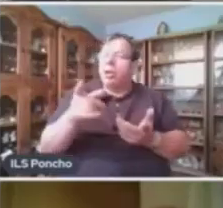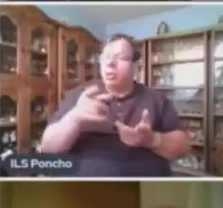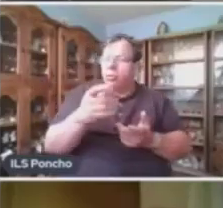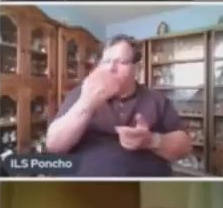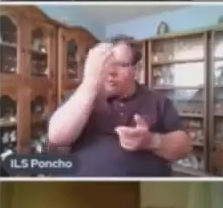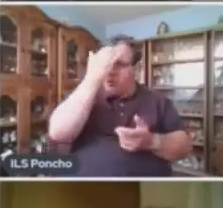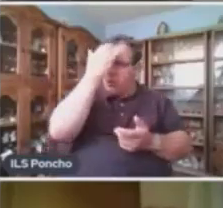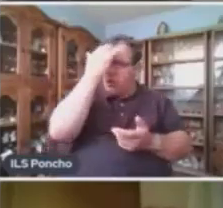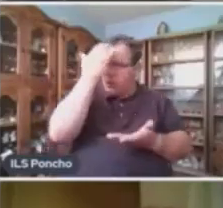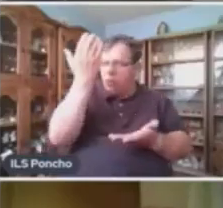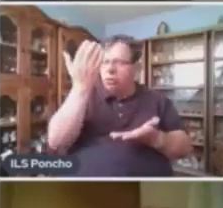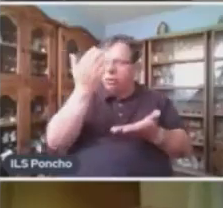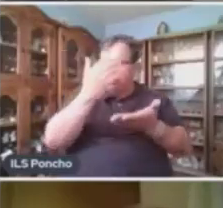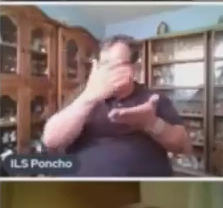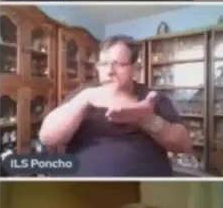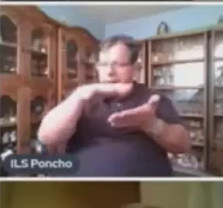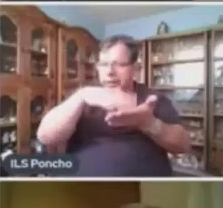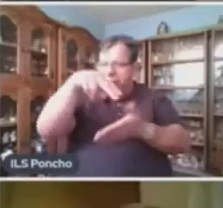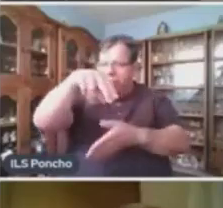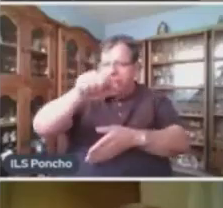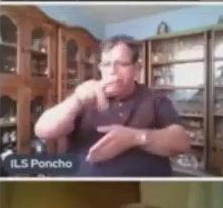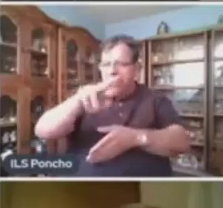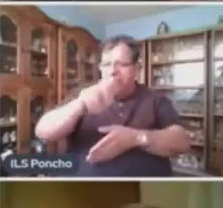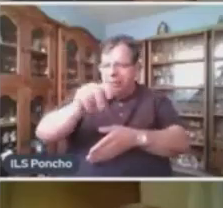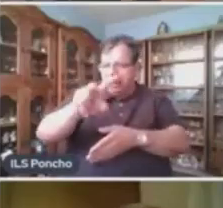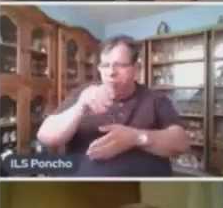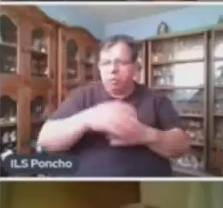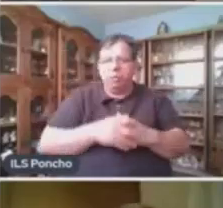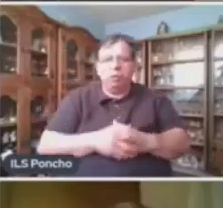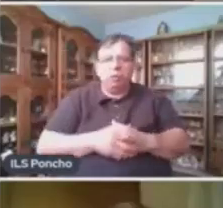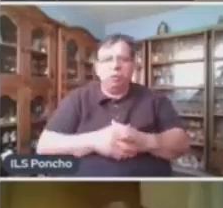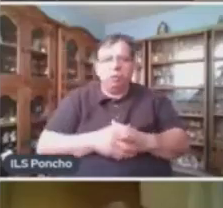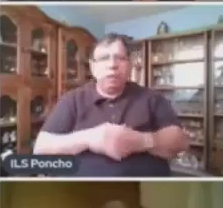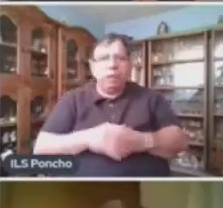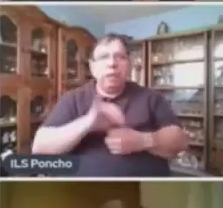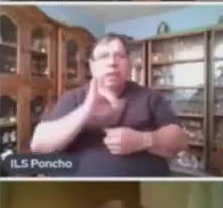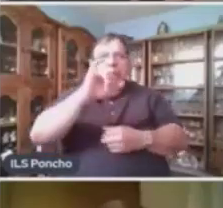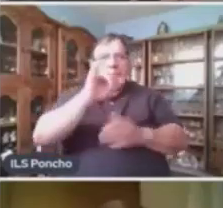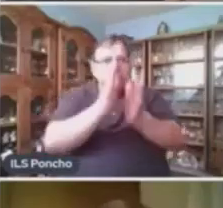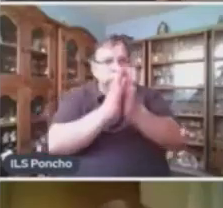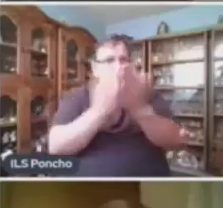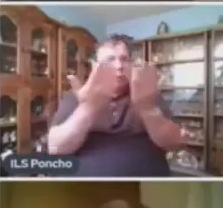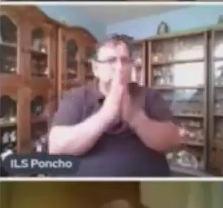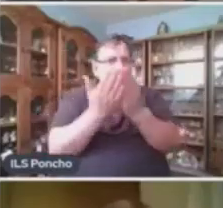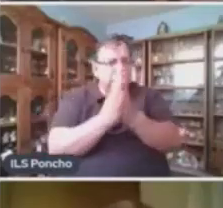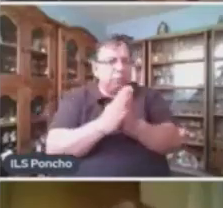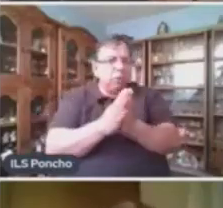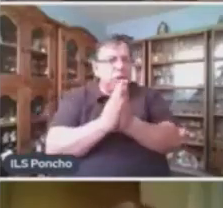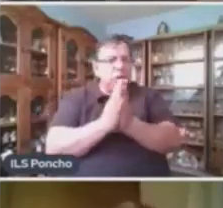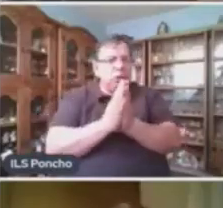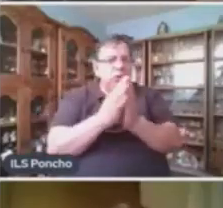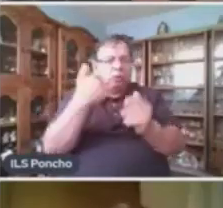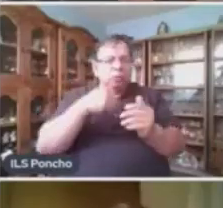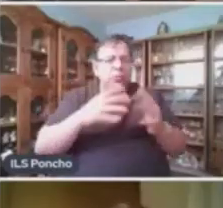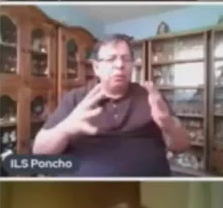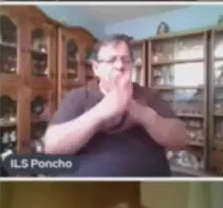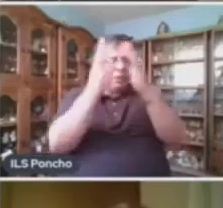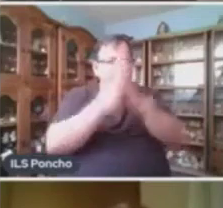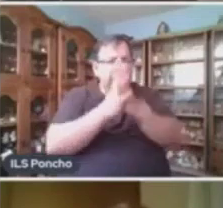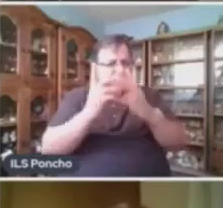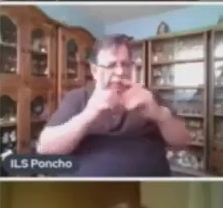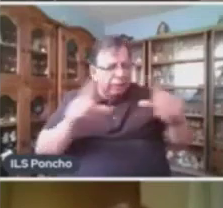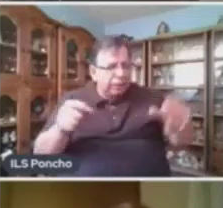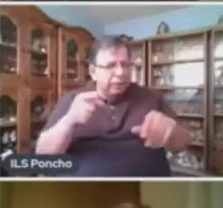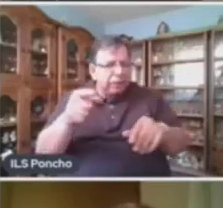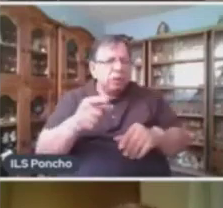ejemplo de texto narrativo? Sí. Las batallas en el desierto de José Emilio Pacheco, que leí el año pasado por recomendación